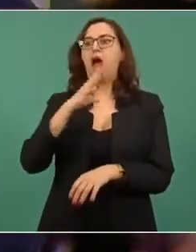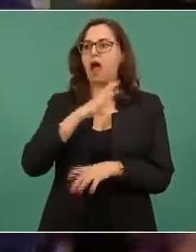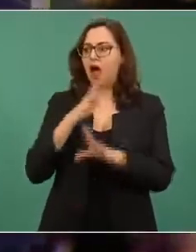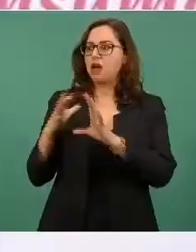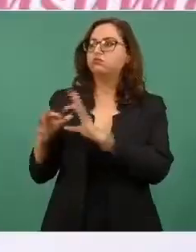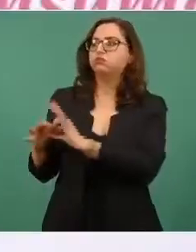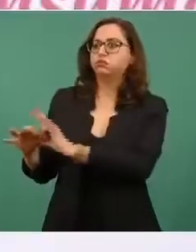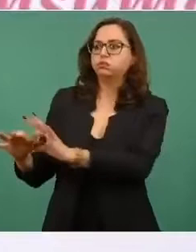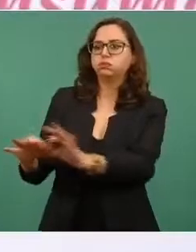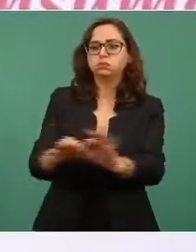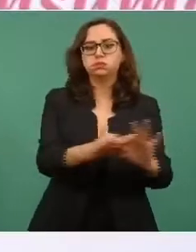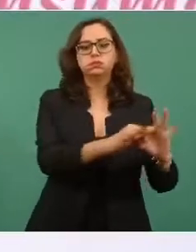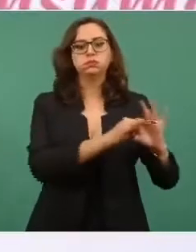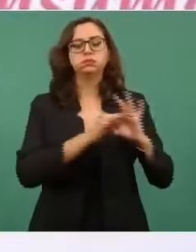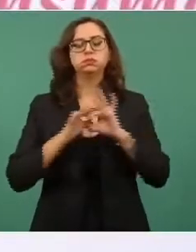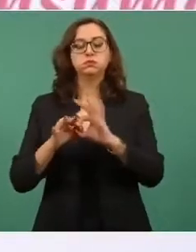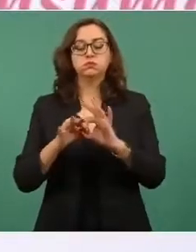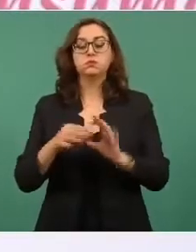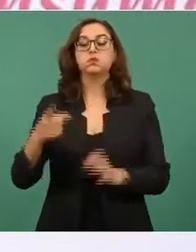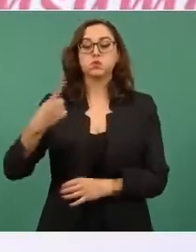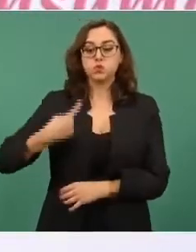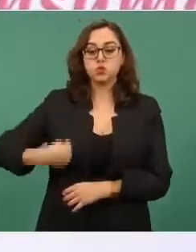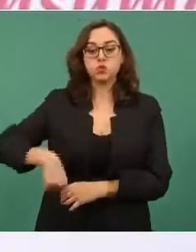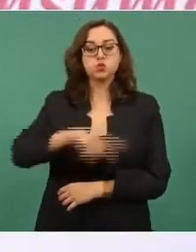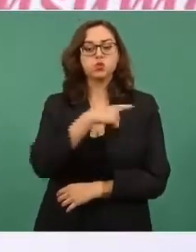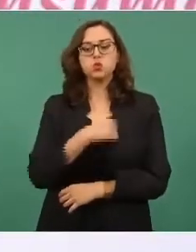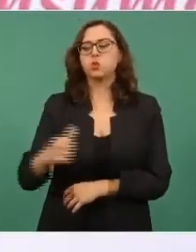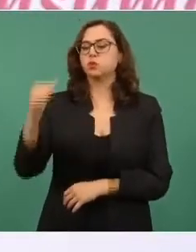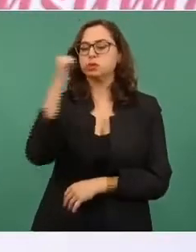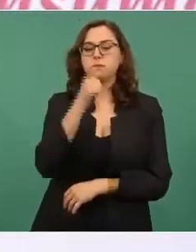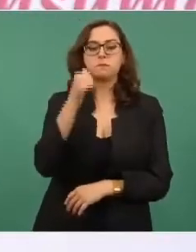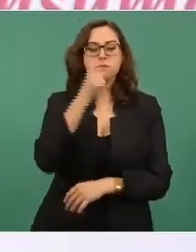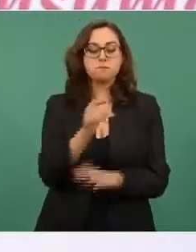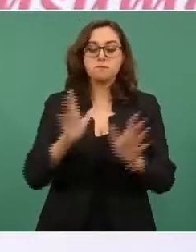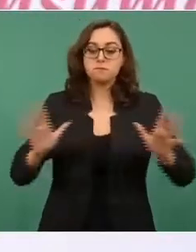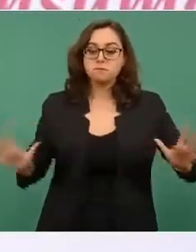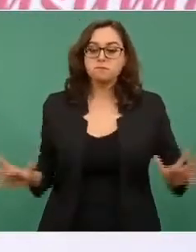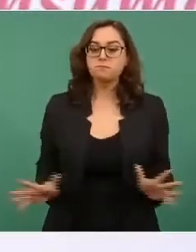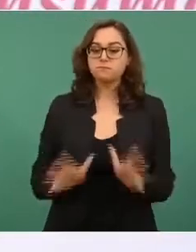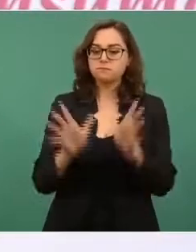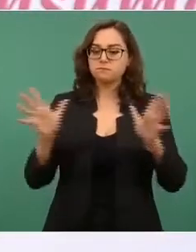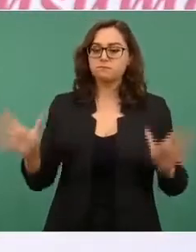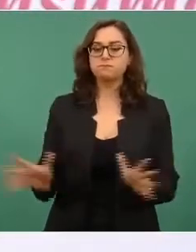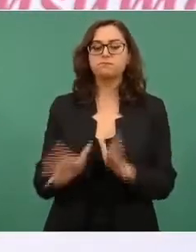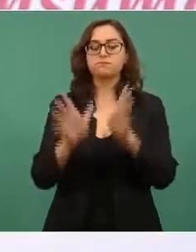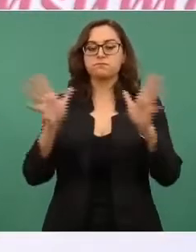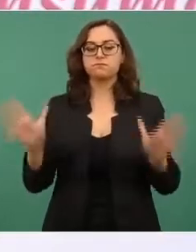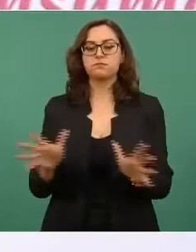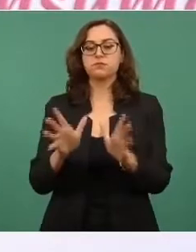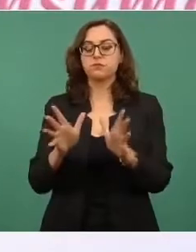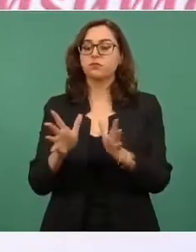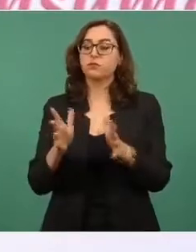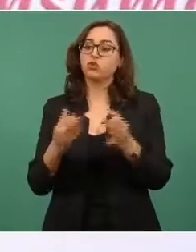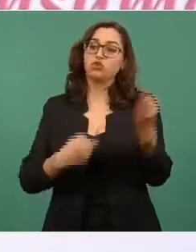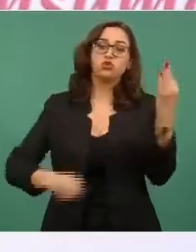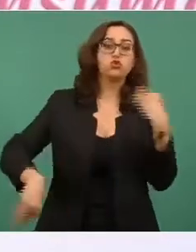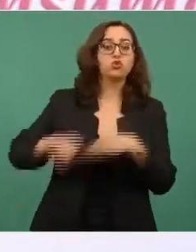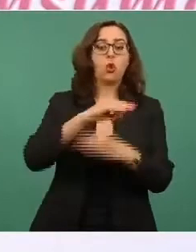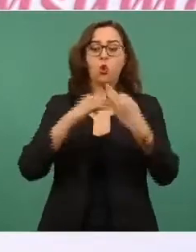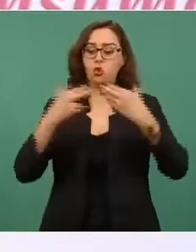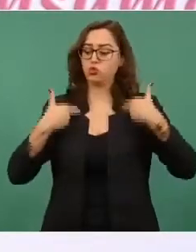predicamos y promovemos la fraternidad universal.